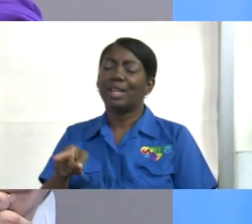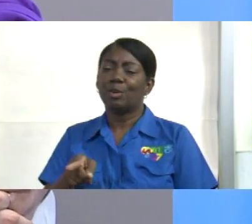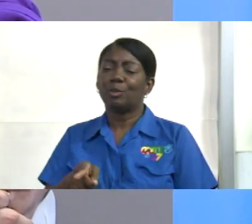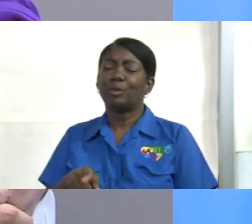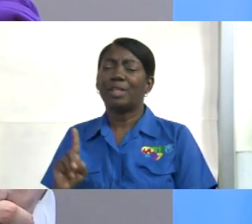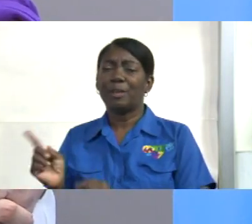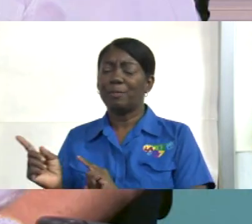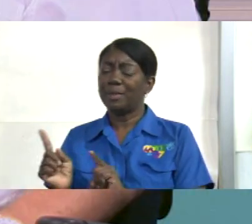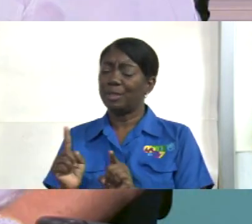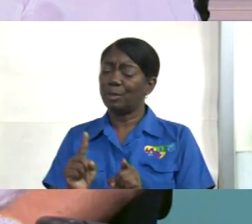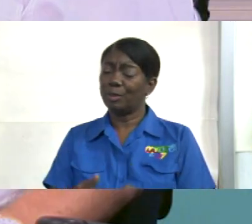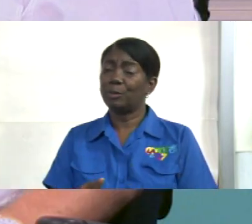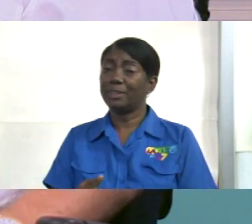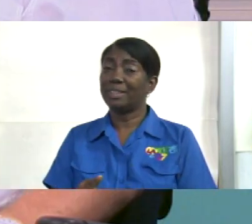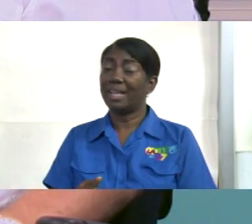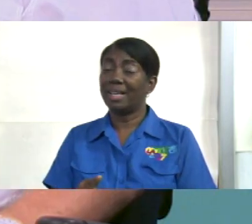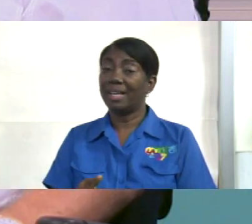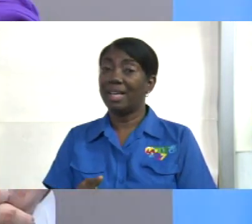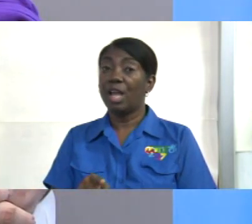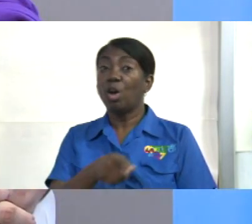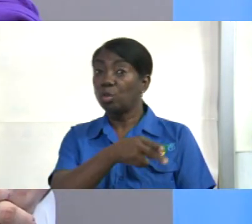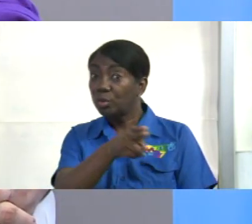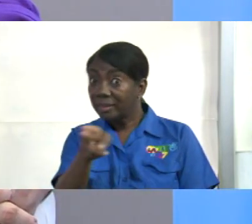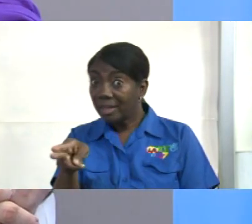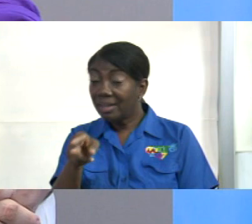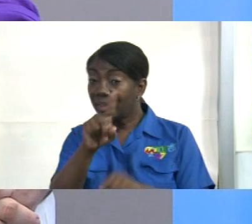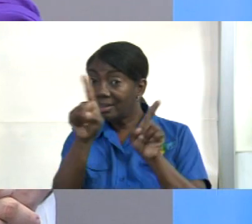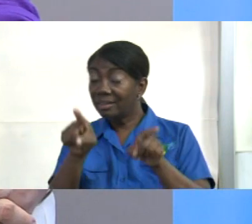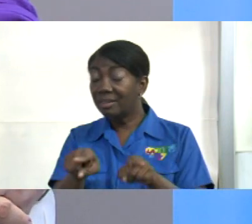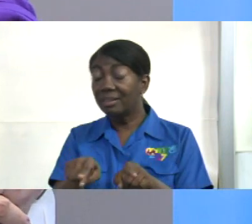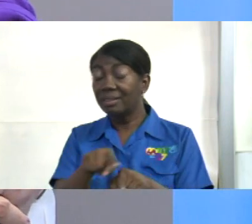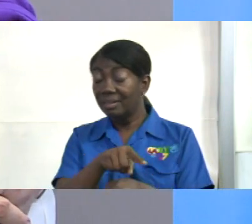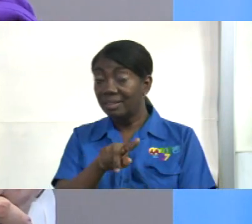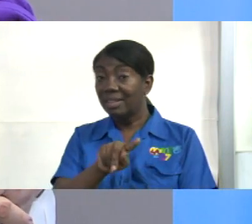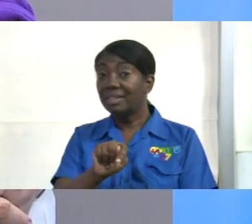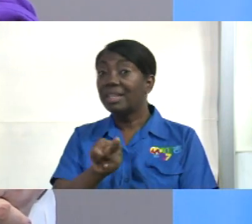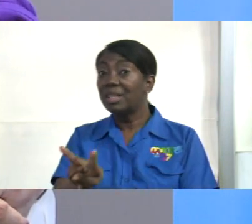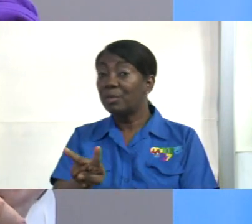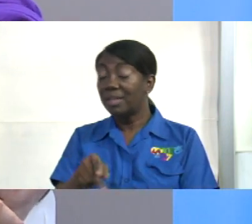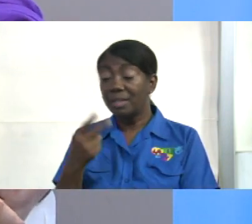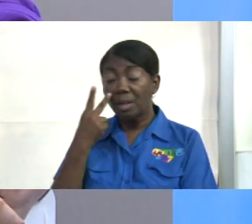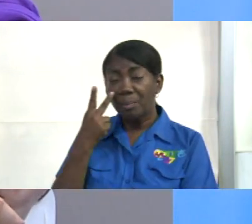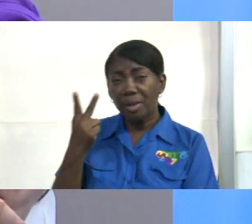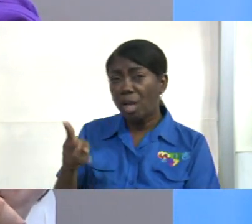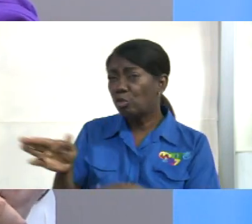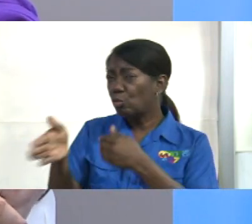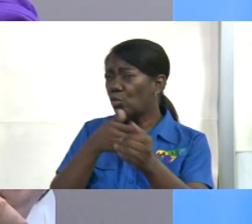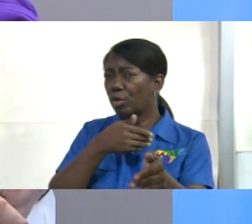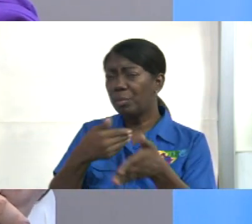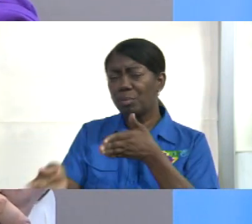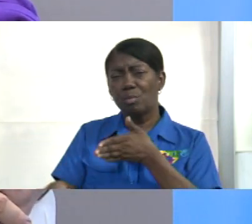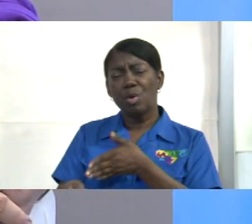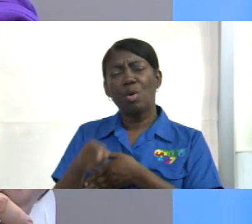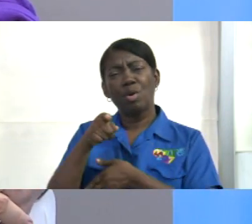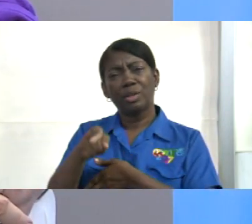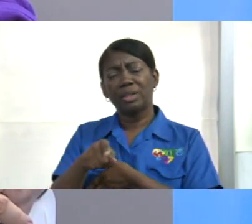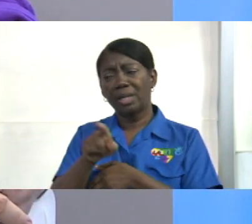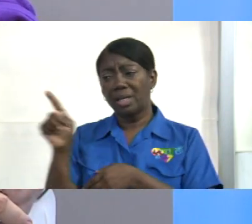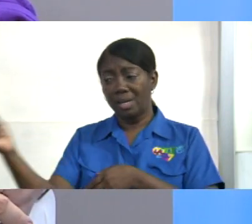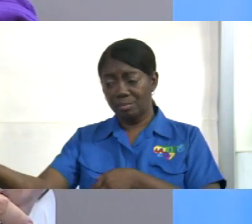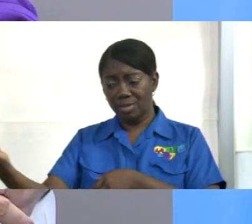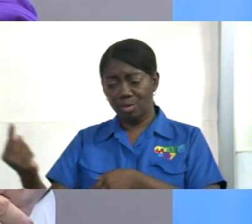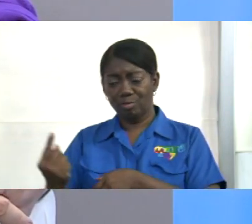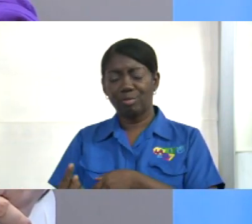que implica ustedes señores televidentes tienen que valorar eso que no importa la condición él quiso venir